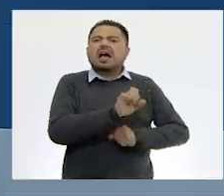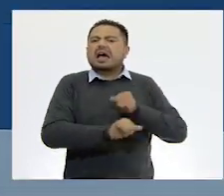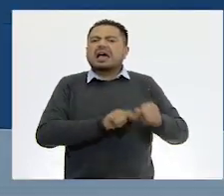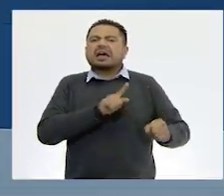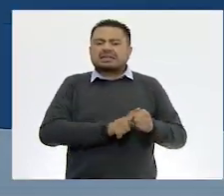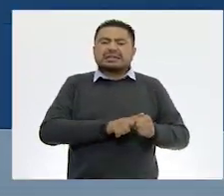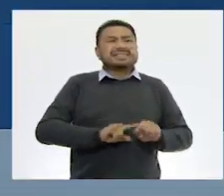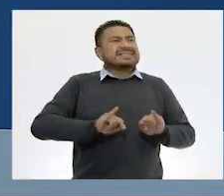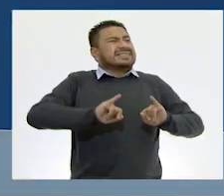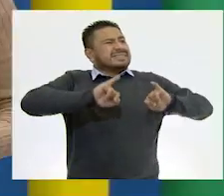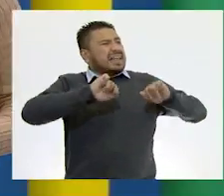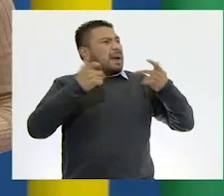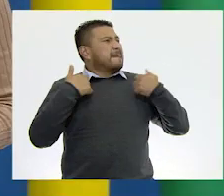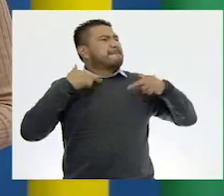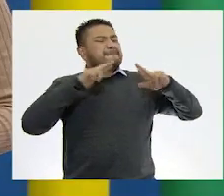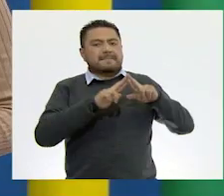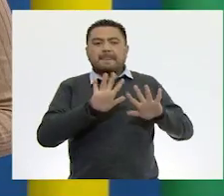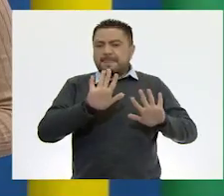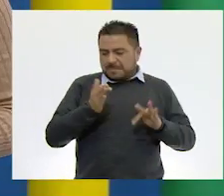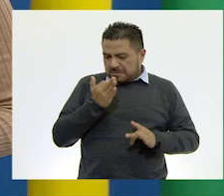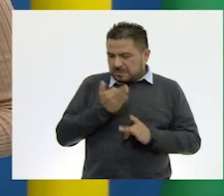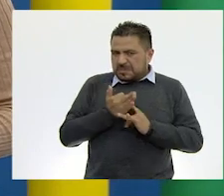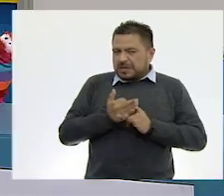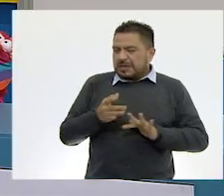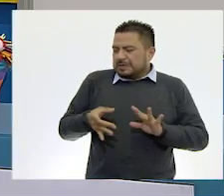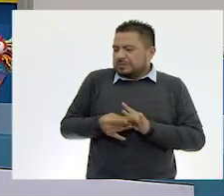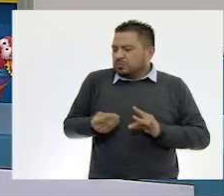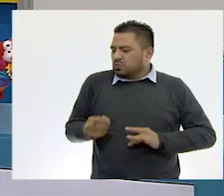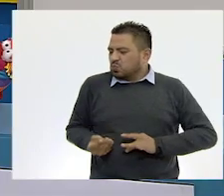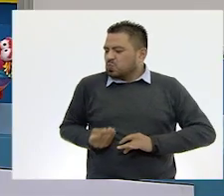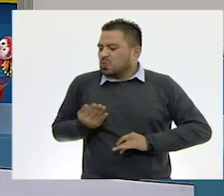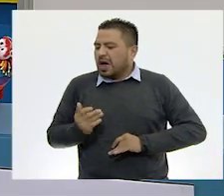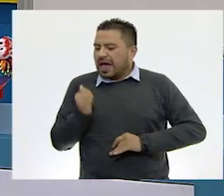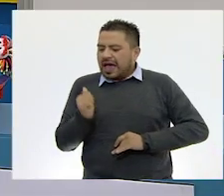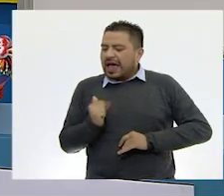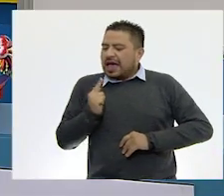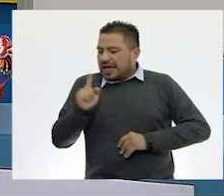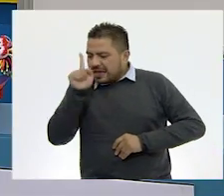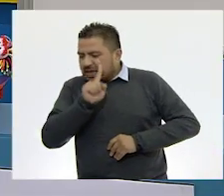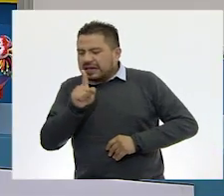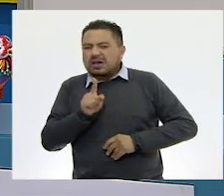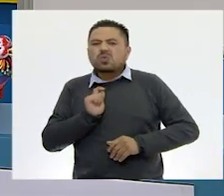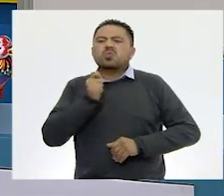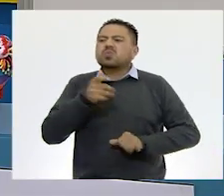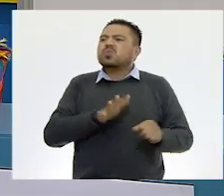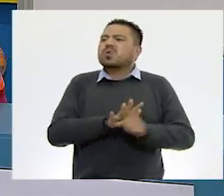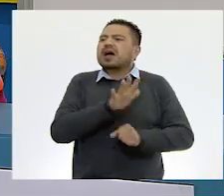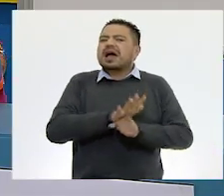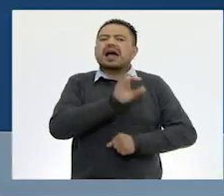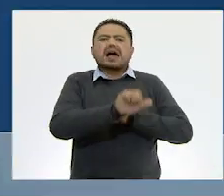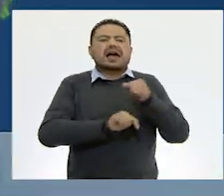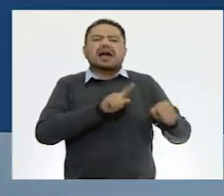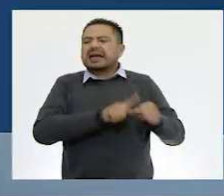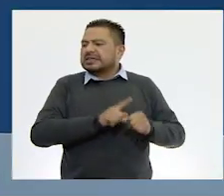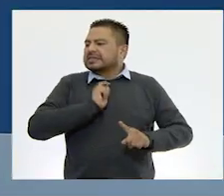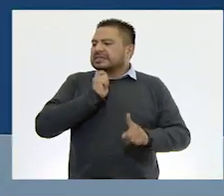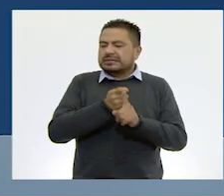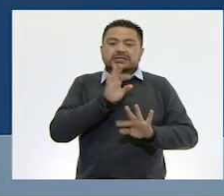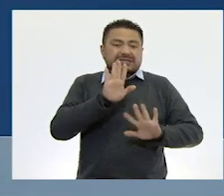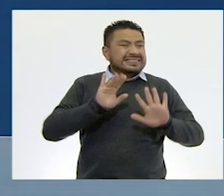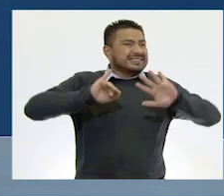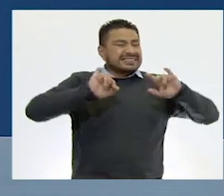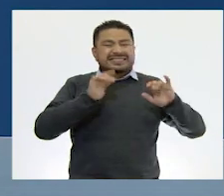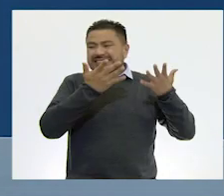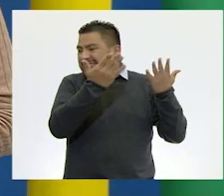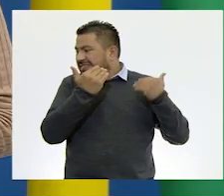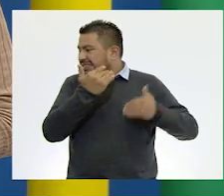¡Sí maestra! Les voy a dar una pista para que adivinen de qué ser vivo se trata. ¡Ay me encantan las